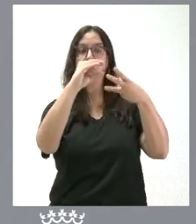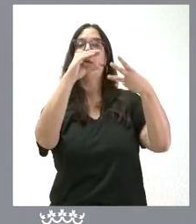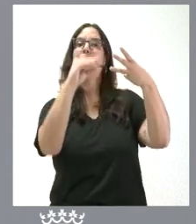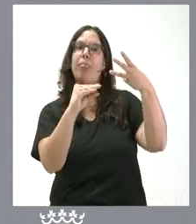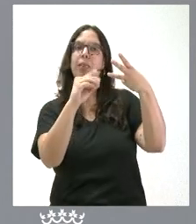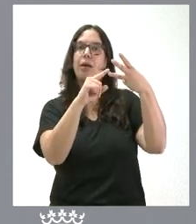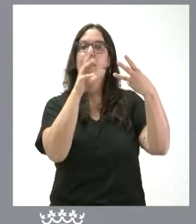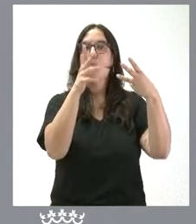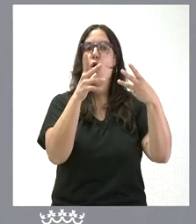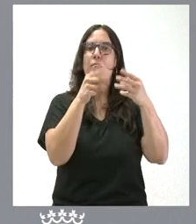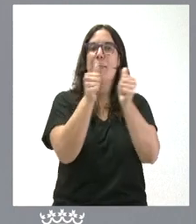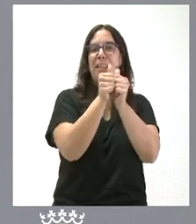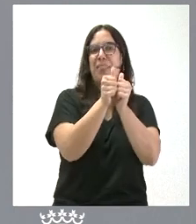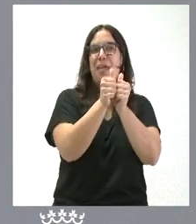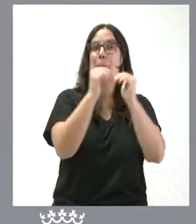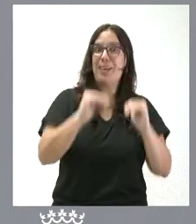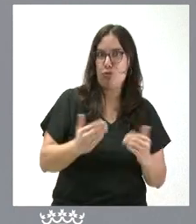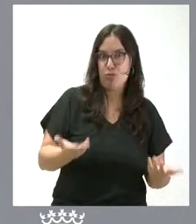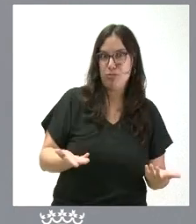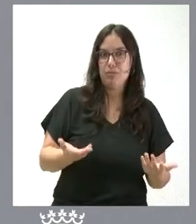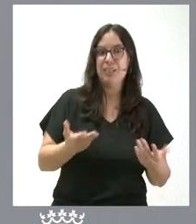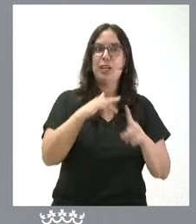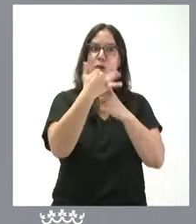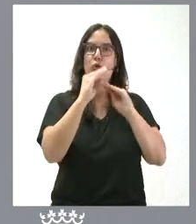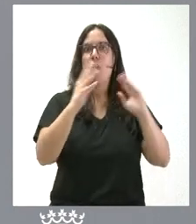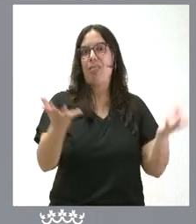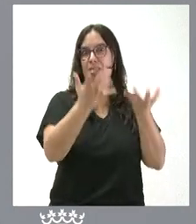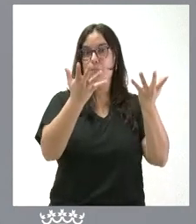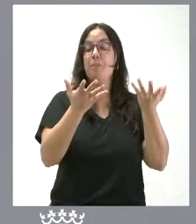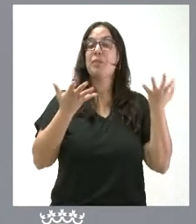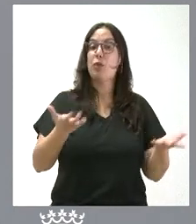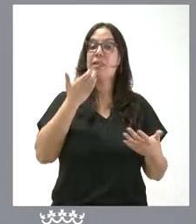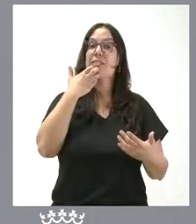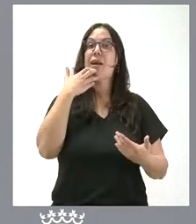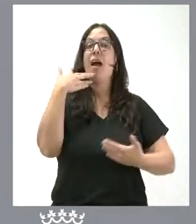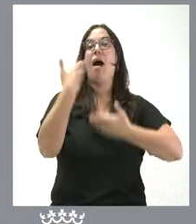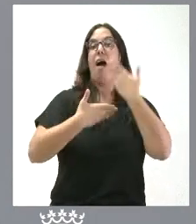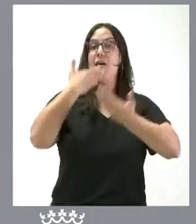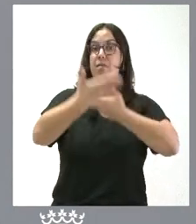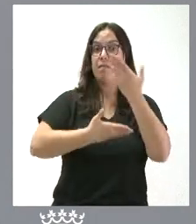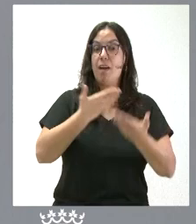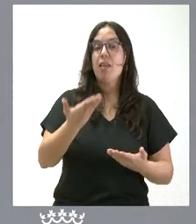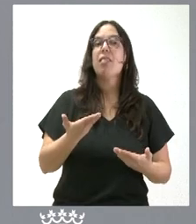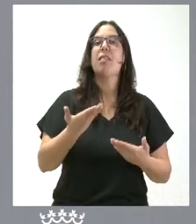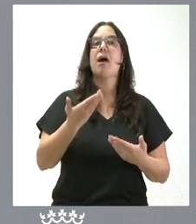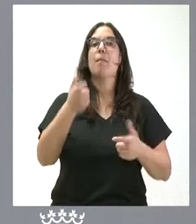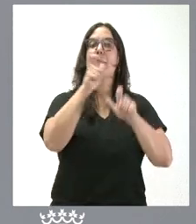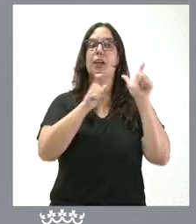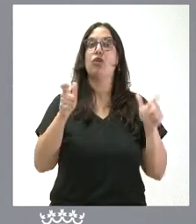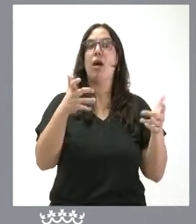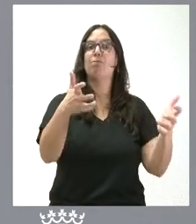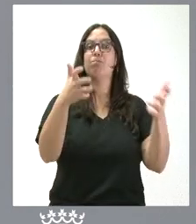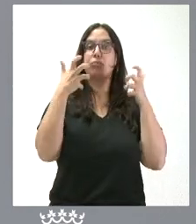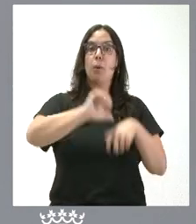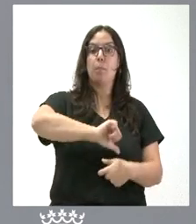lógicamente, de dependencia. Y esto hace que, a medida que avanzamos en el número de personas beneficiarias de dependencia, se está